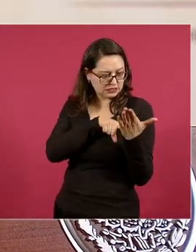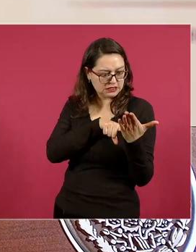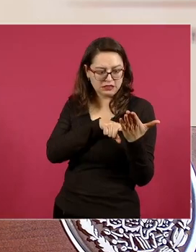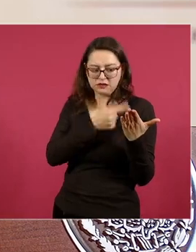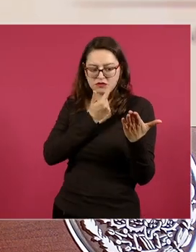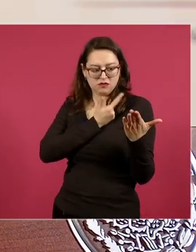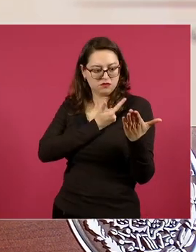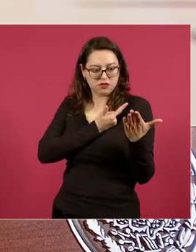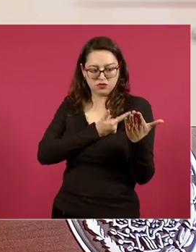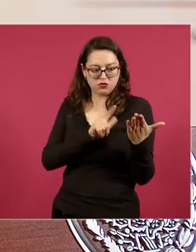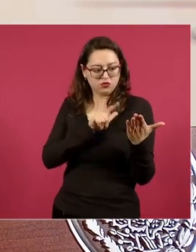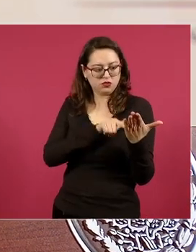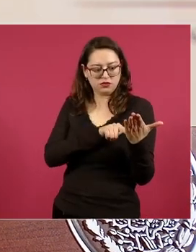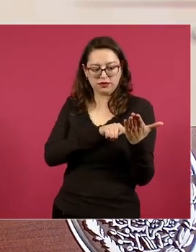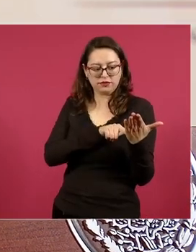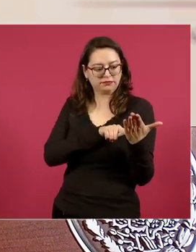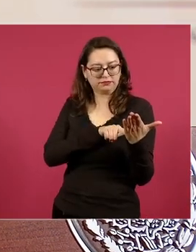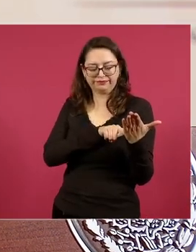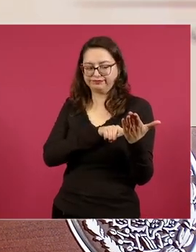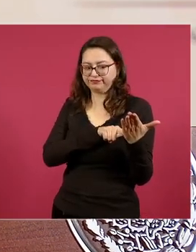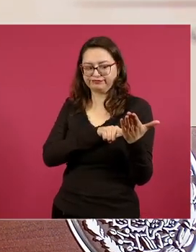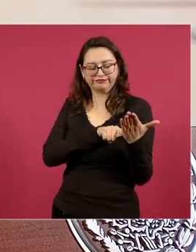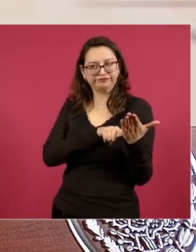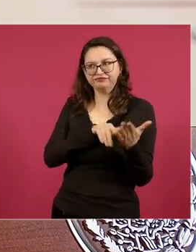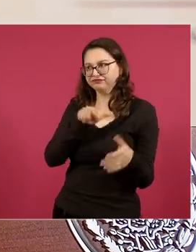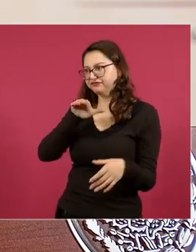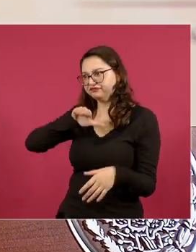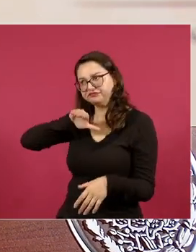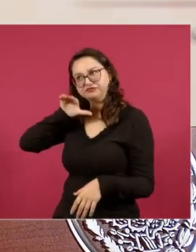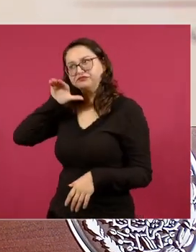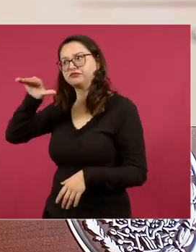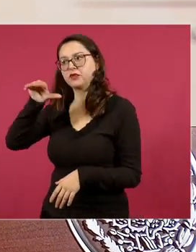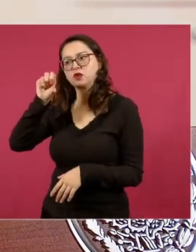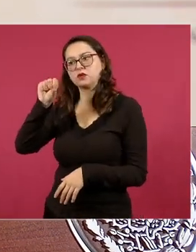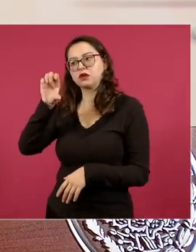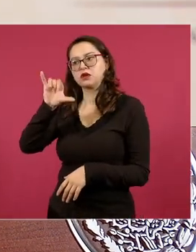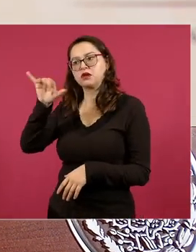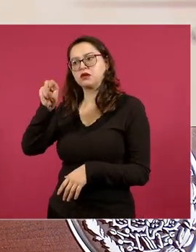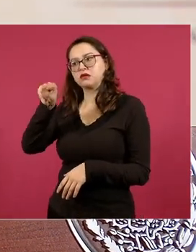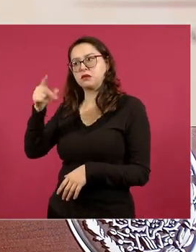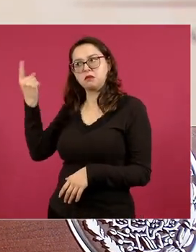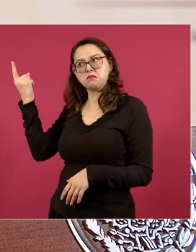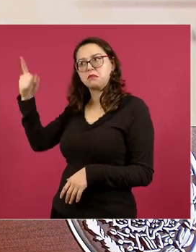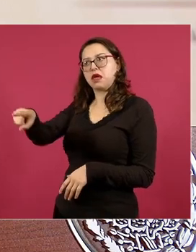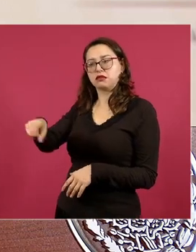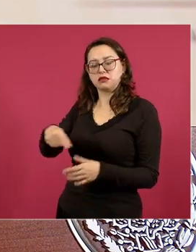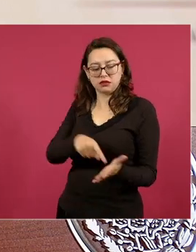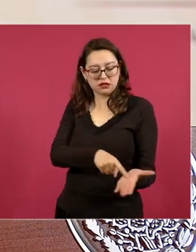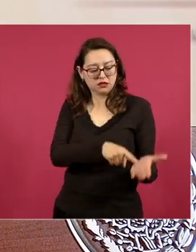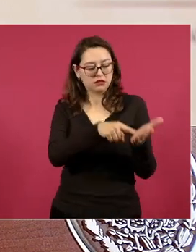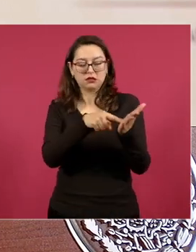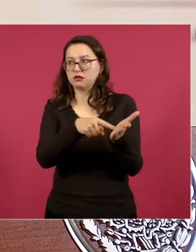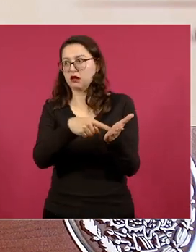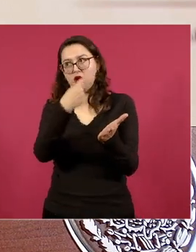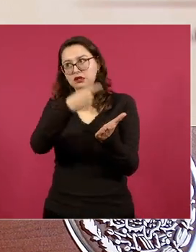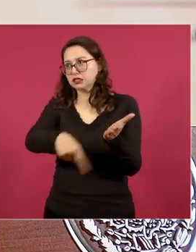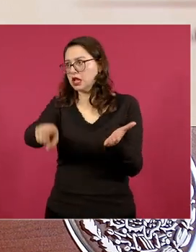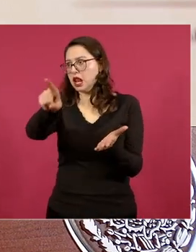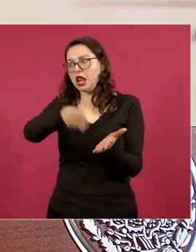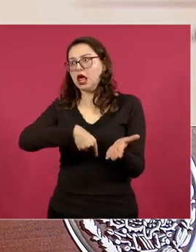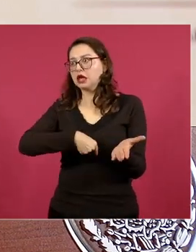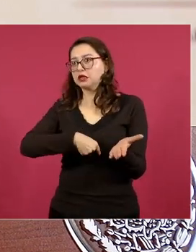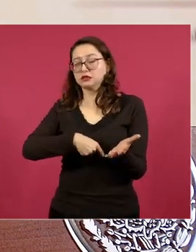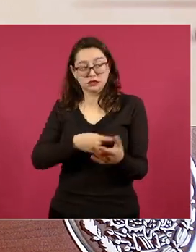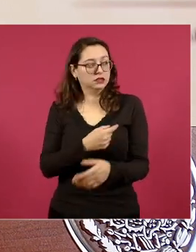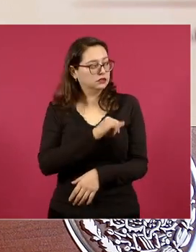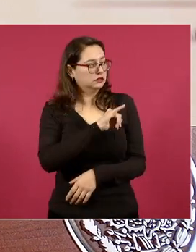y se oponen y los ministros votan en contra del